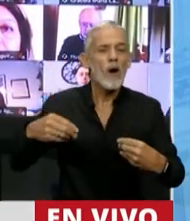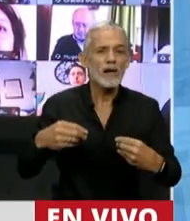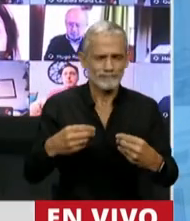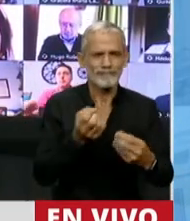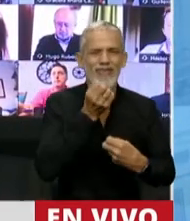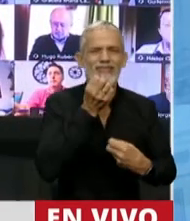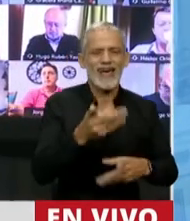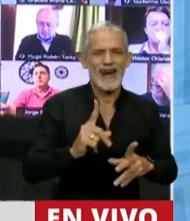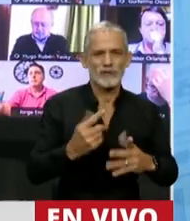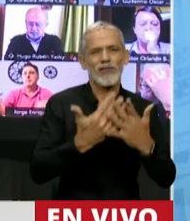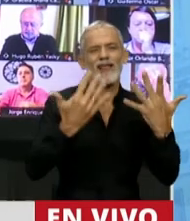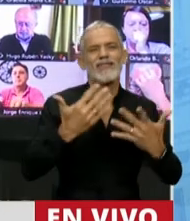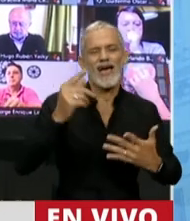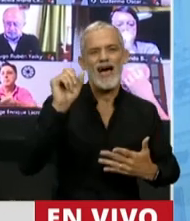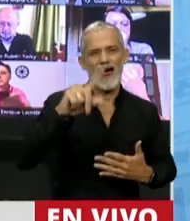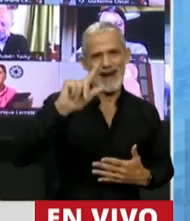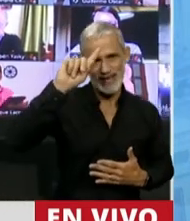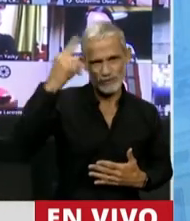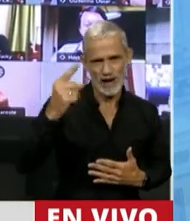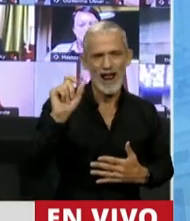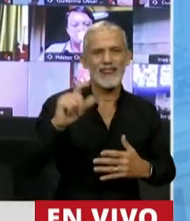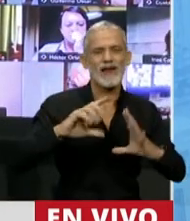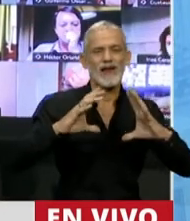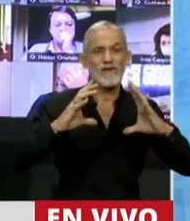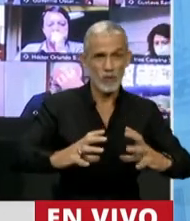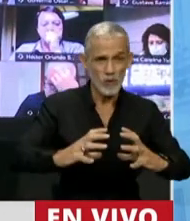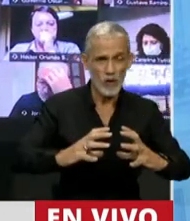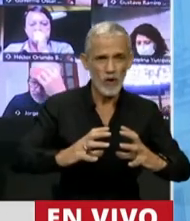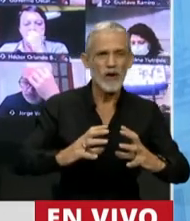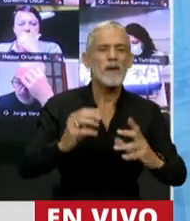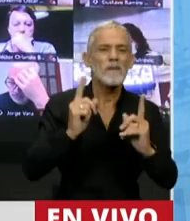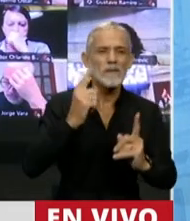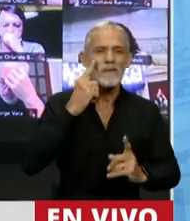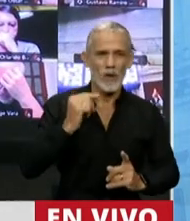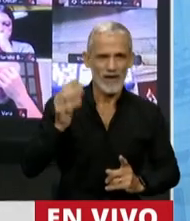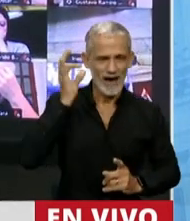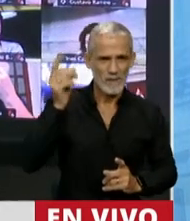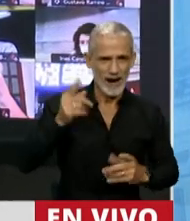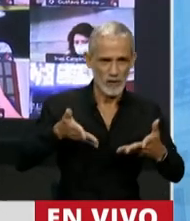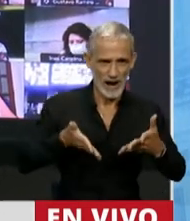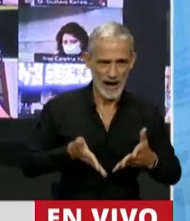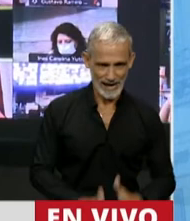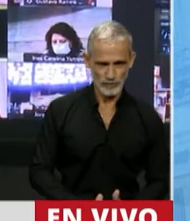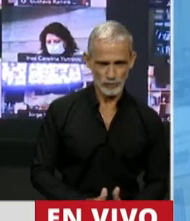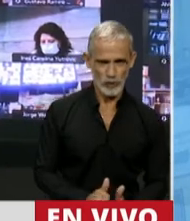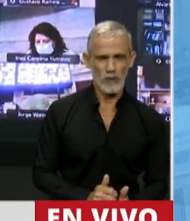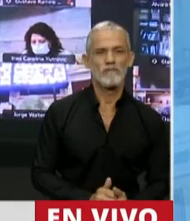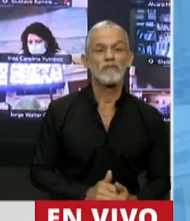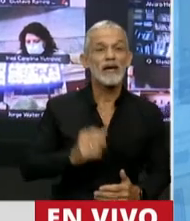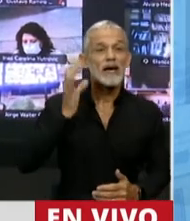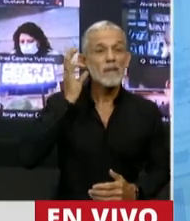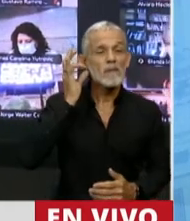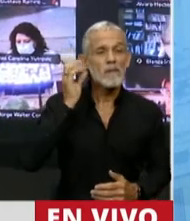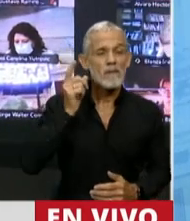declaración del Día Nacional del Fútbol, el día en que Diego venía al mundo. Diego